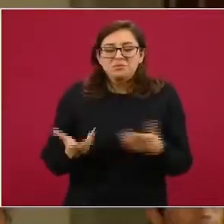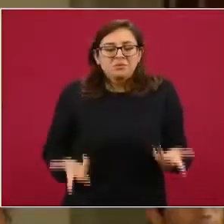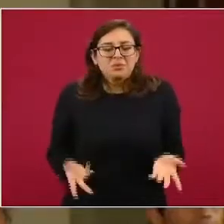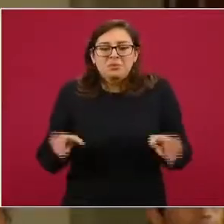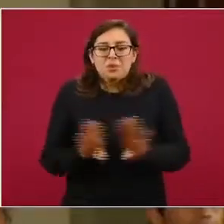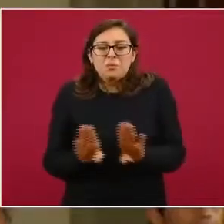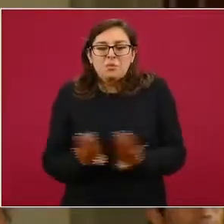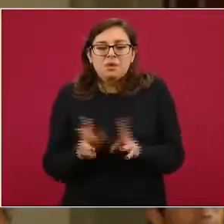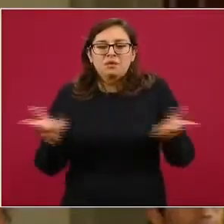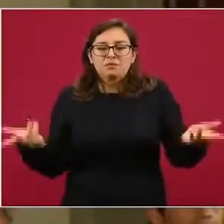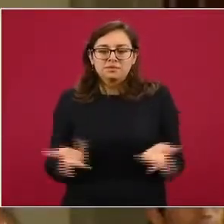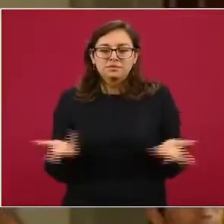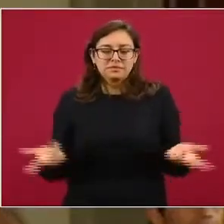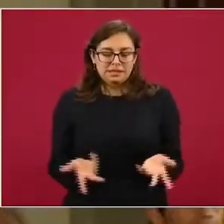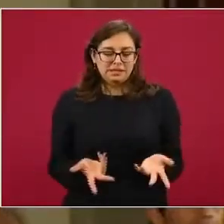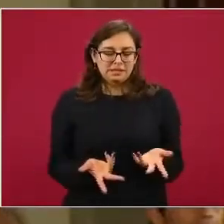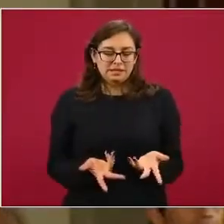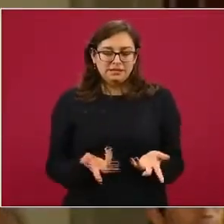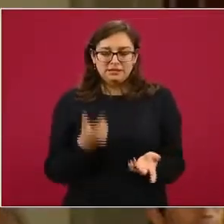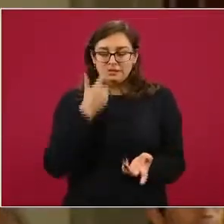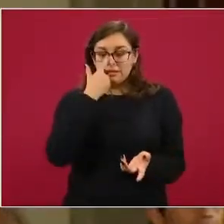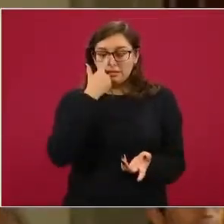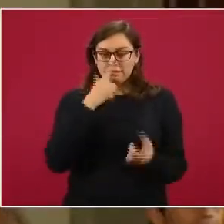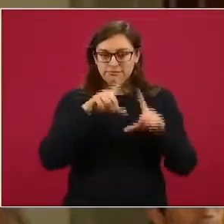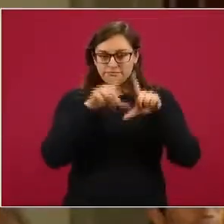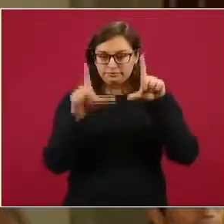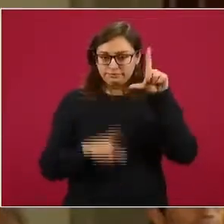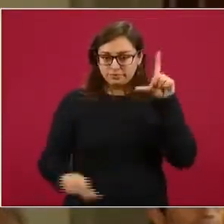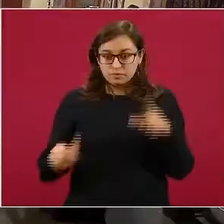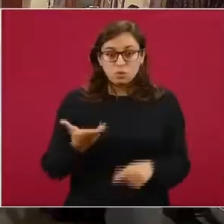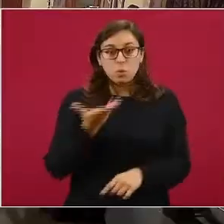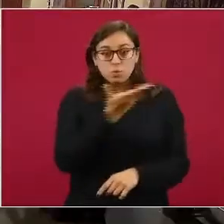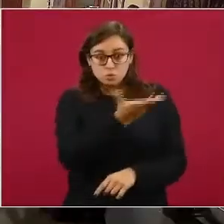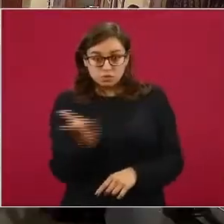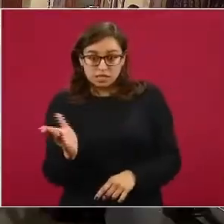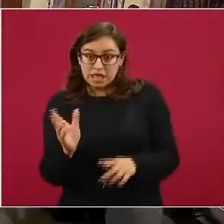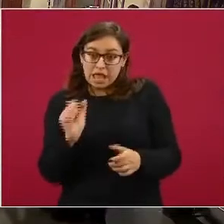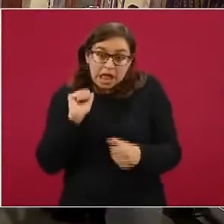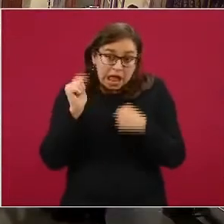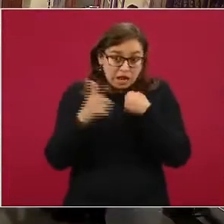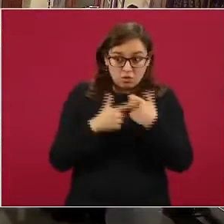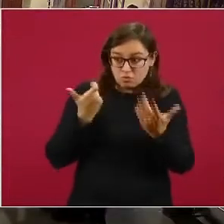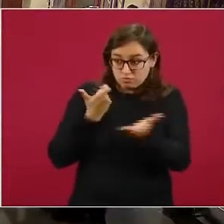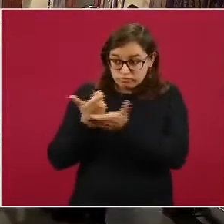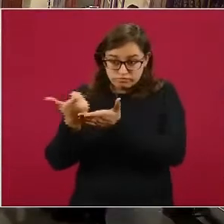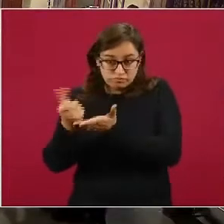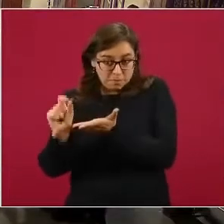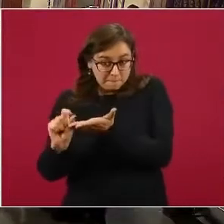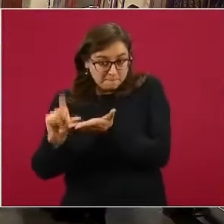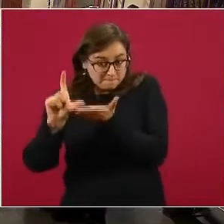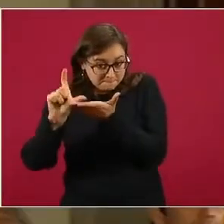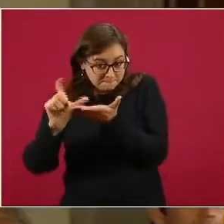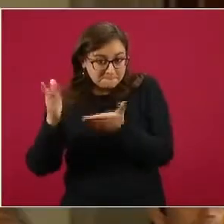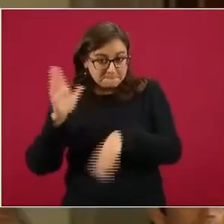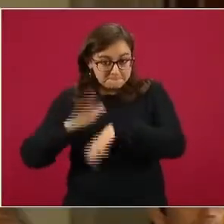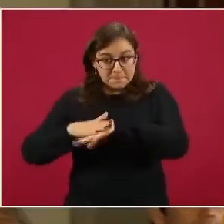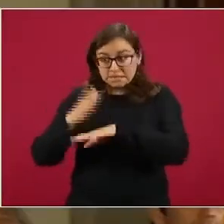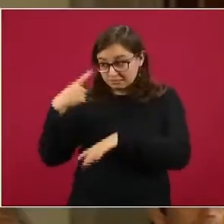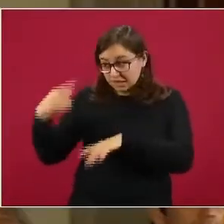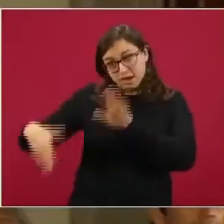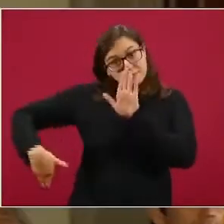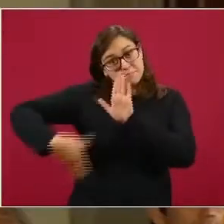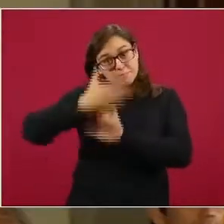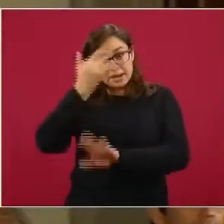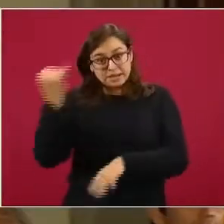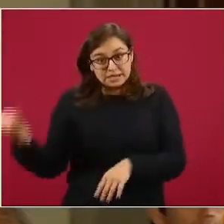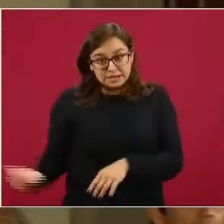para todo el país es ¿qué clase de incentivos están ustedes previendo ofrecerle a los médicos que puedan integrarse, válgame, pues